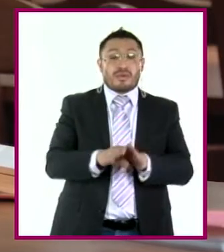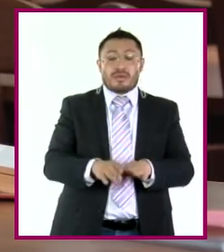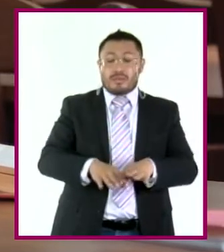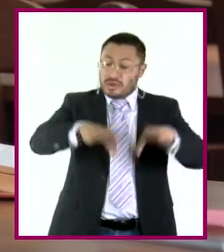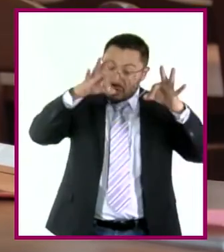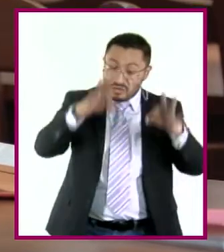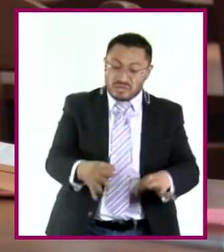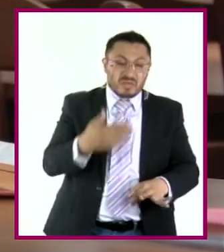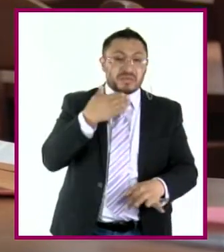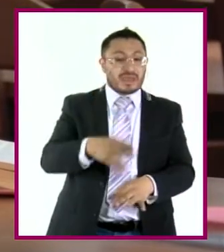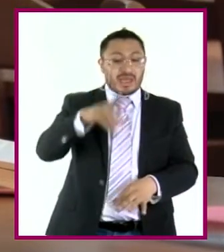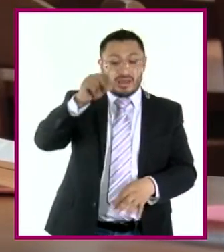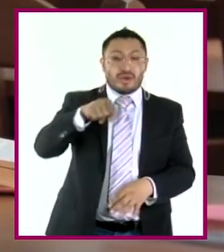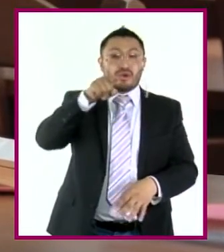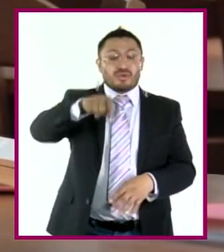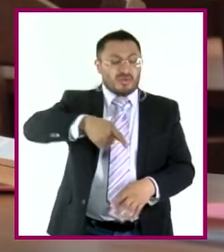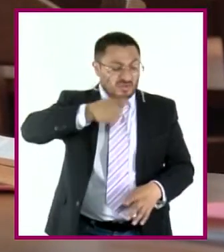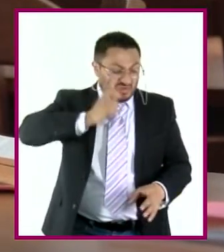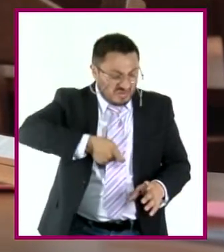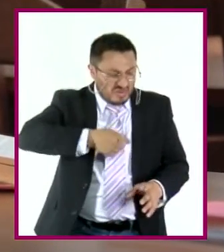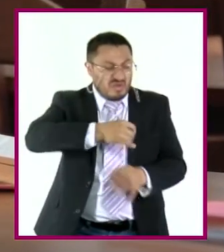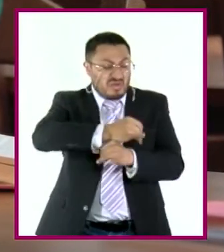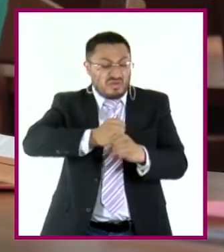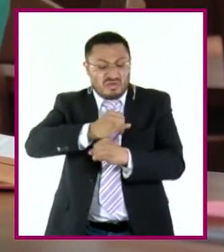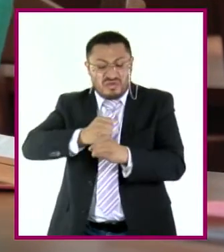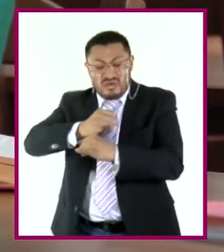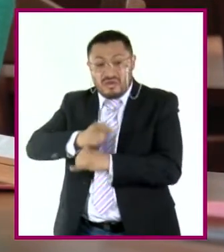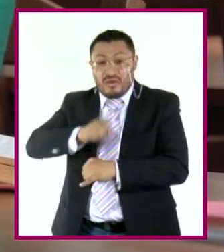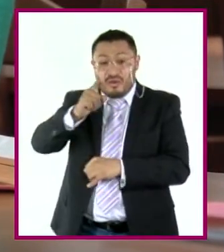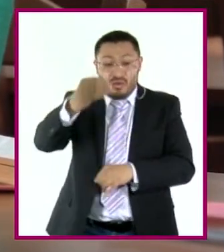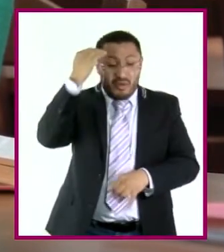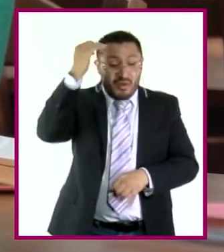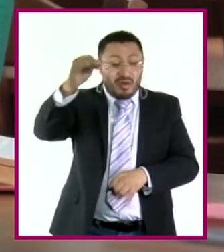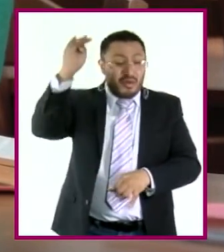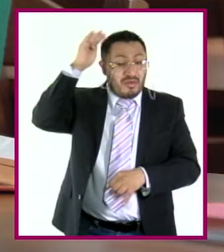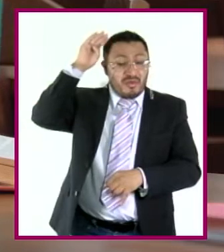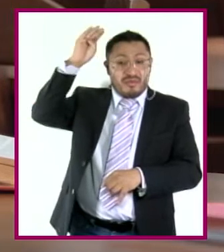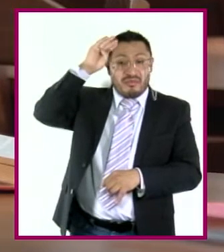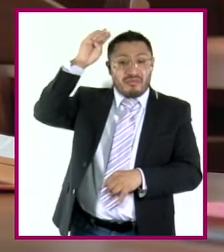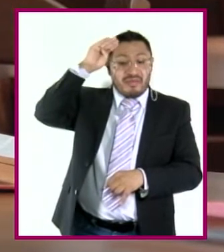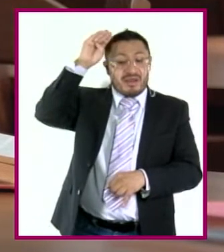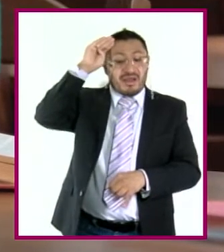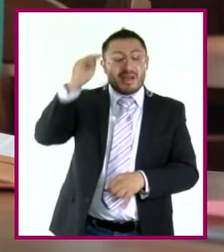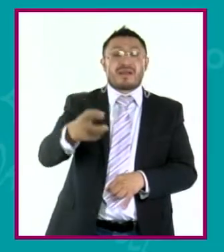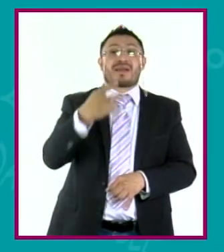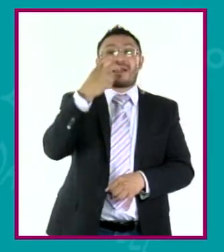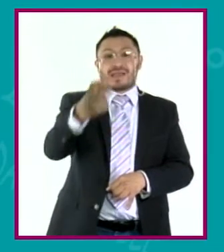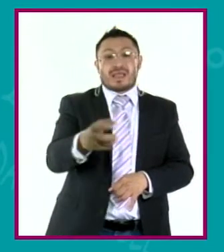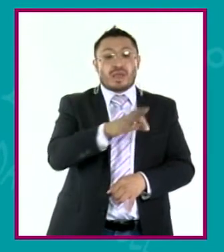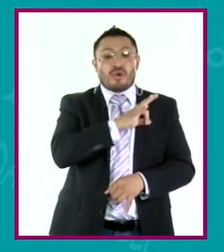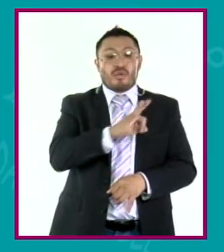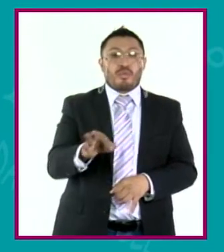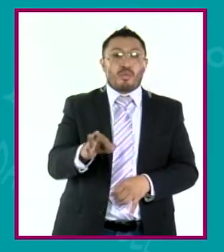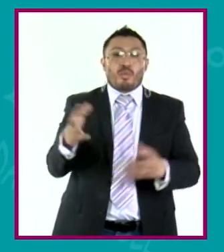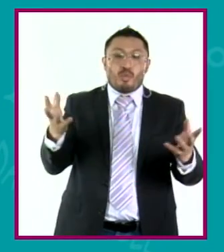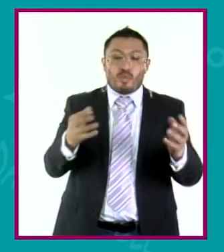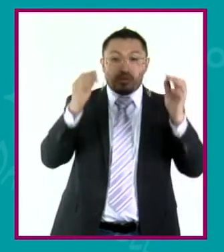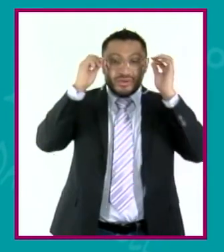pregúntate esa libertad y date tiempo de pensar. O sea, eso es lo que puede hacer